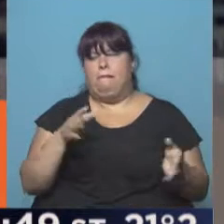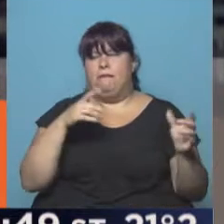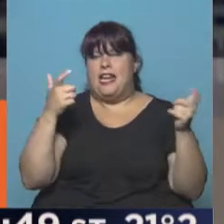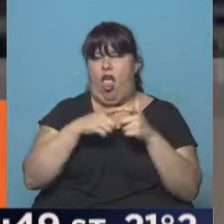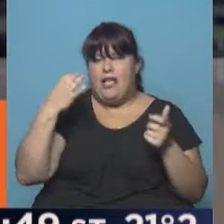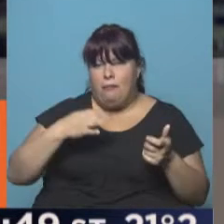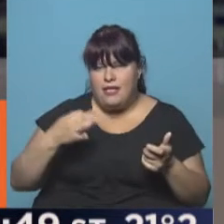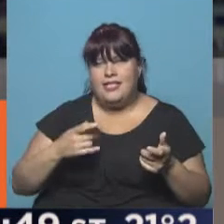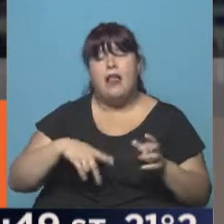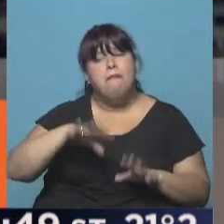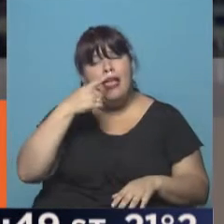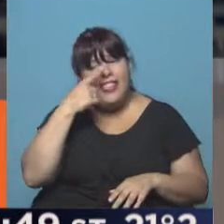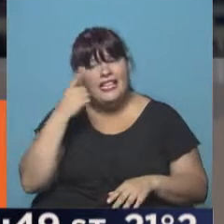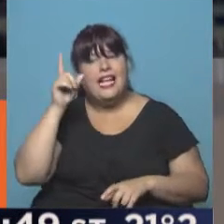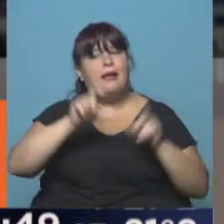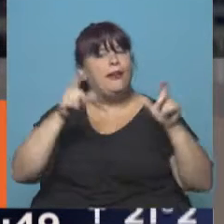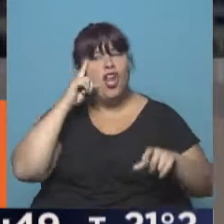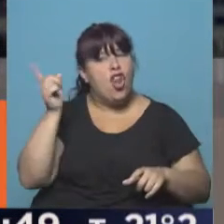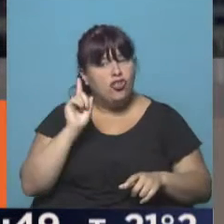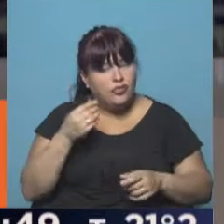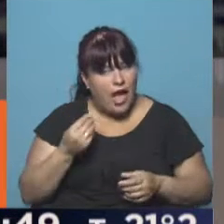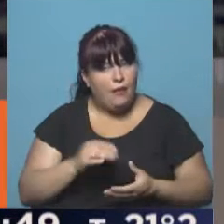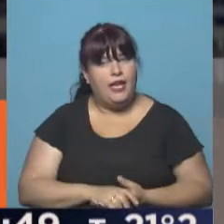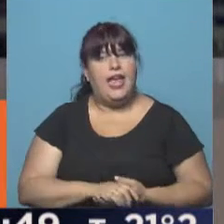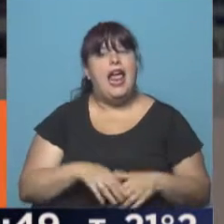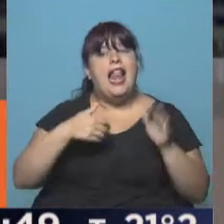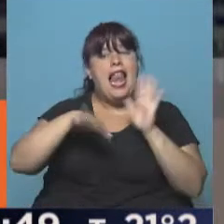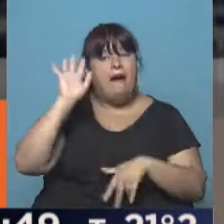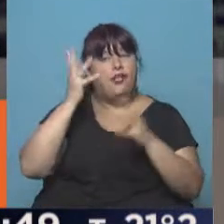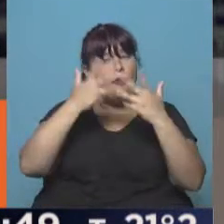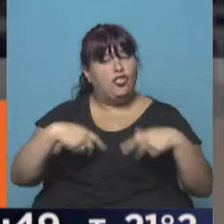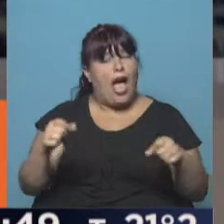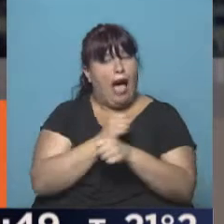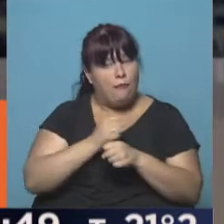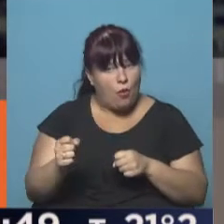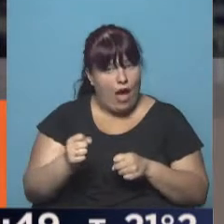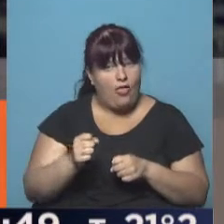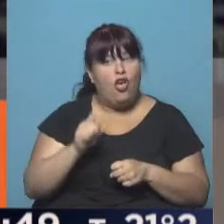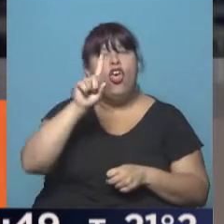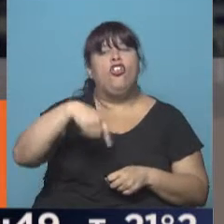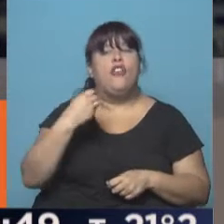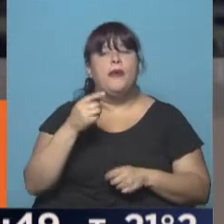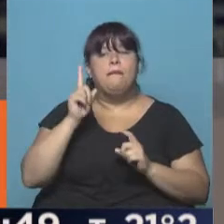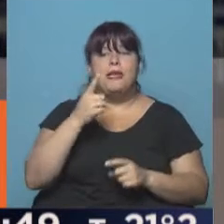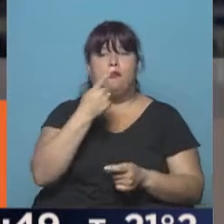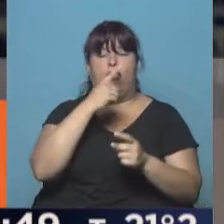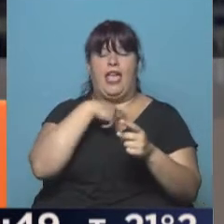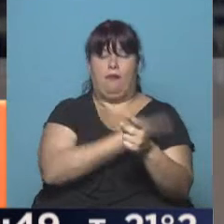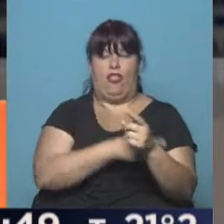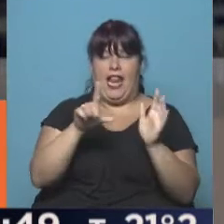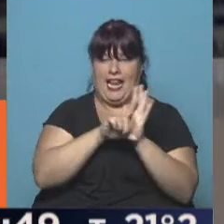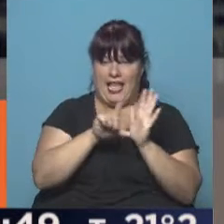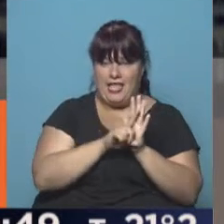sesiones extraordinarias, y lo interesante que mucha gente no sabe es que la mayoría de los proyectos aprobados provino, digamos, del propio Poder Legislativo.